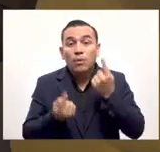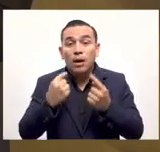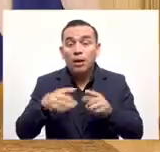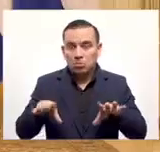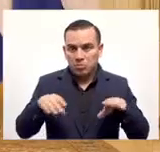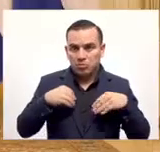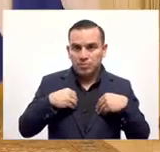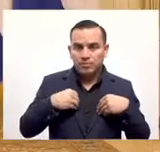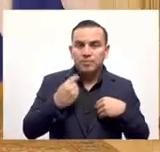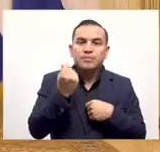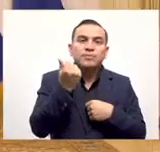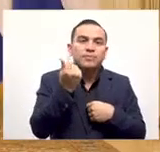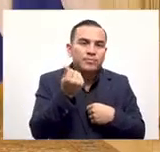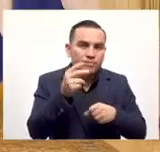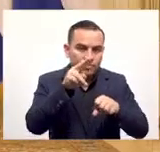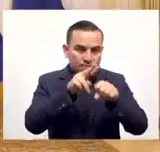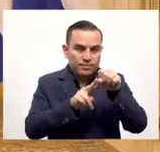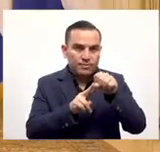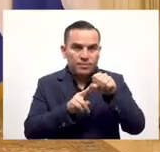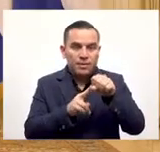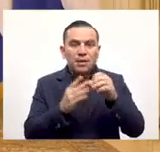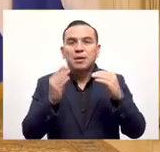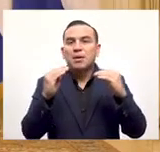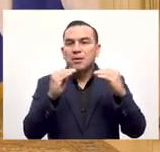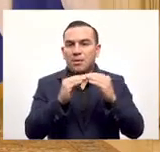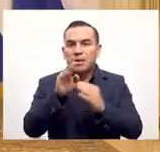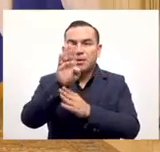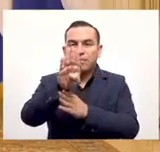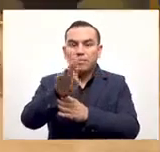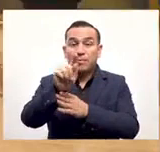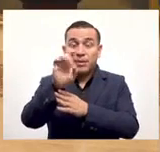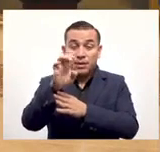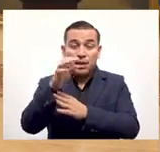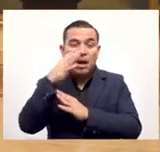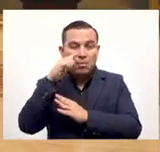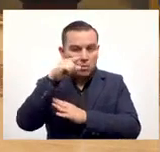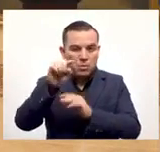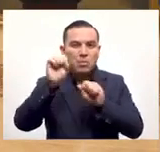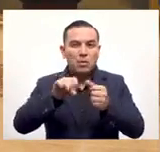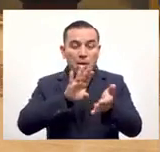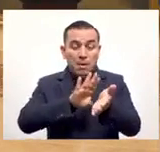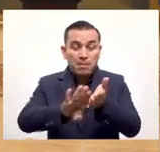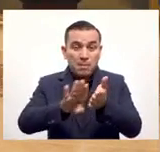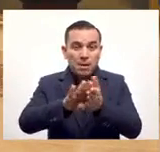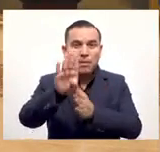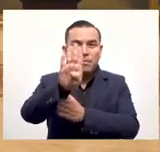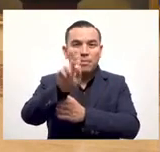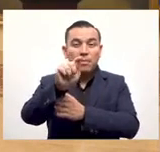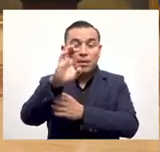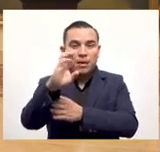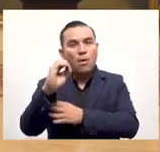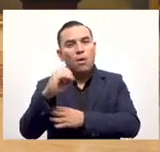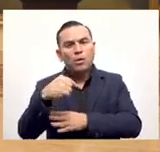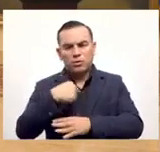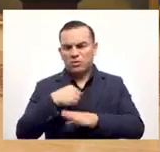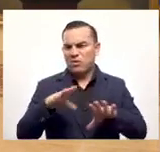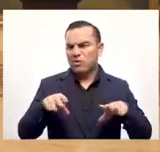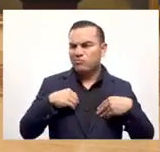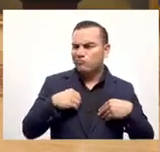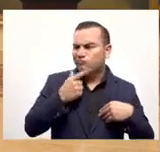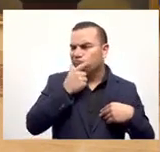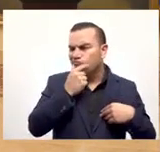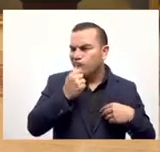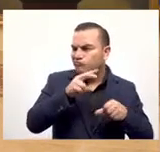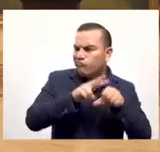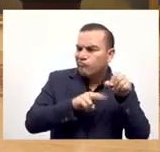pero se reciben dólares. De la misma manera funcionará el Bitcoin. Pueden pagar en Bitcoin pero si el que lo recibe quiere dólares recibirá